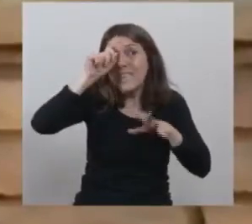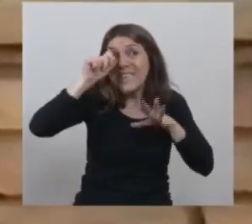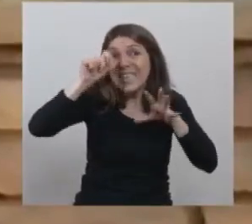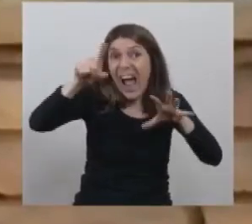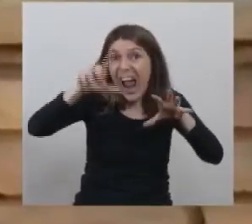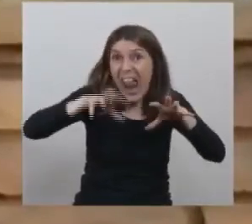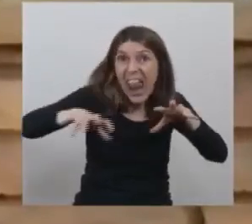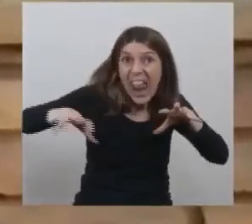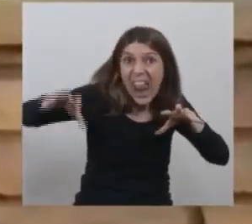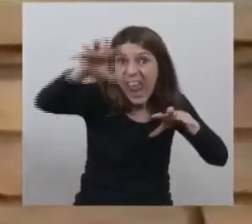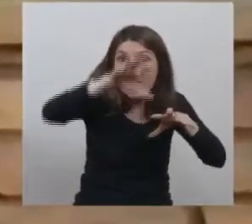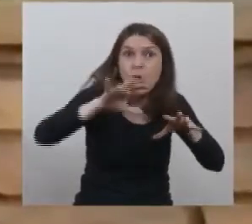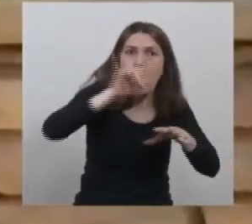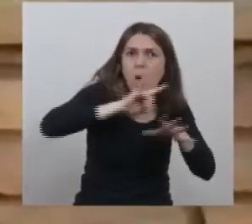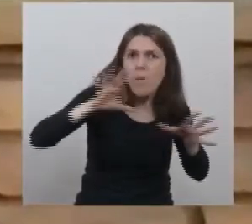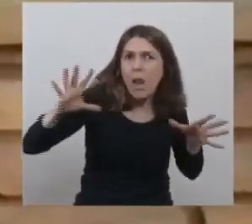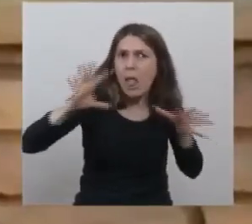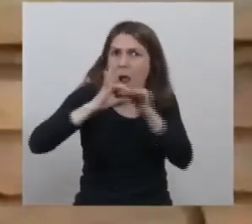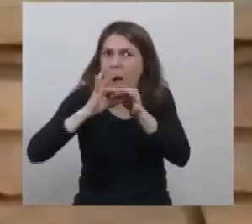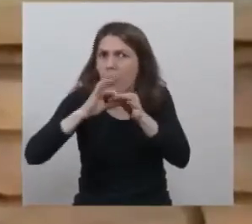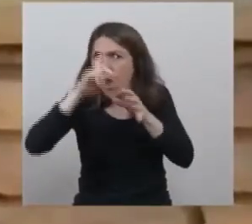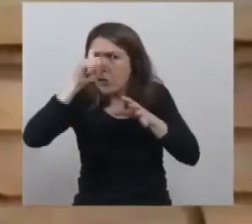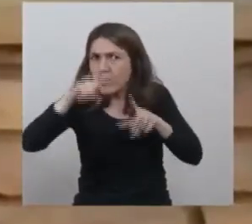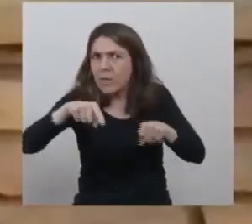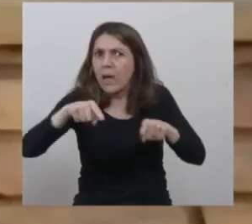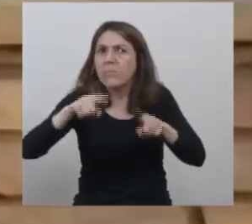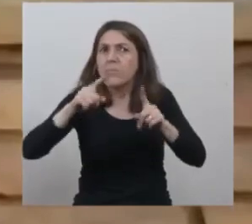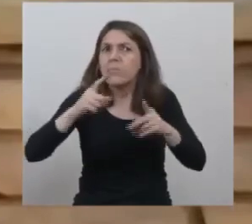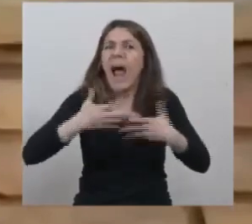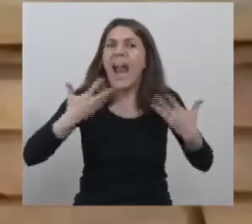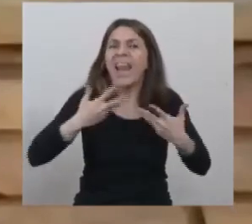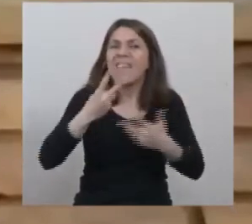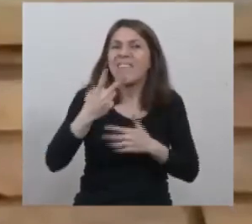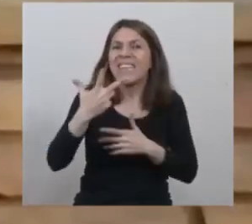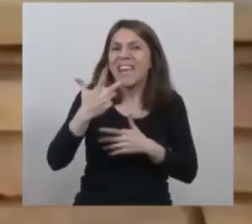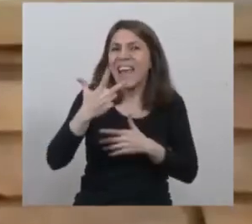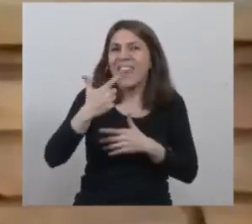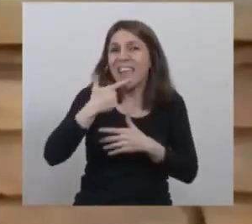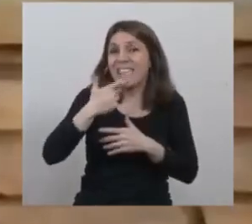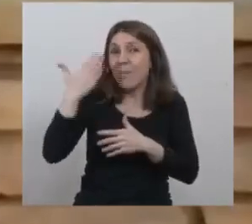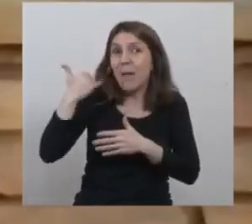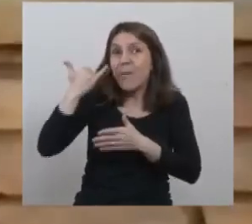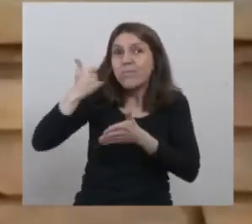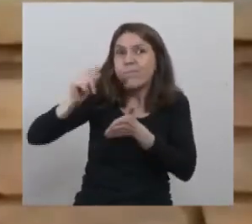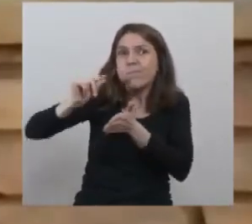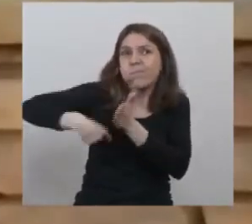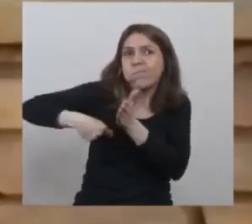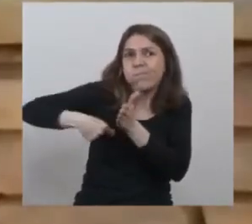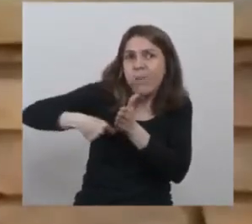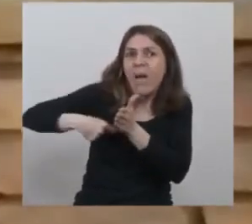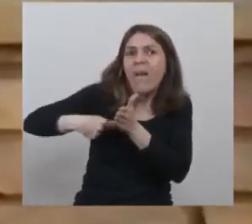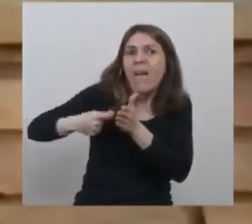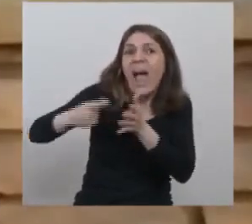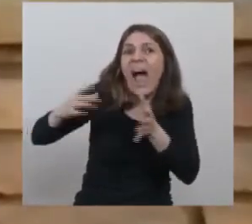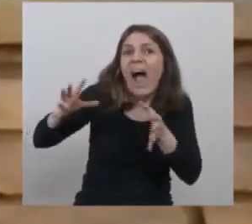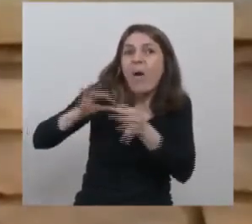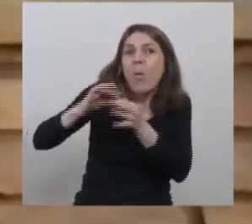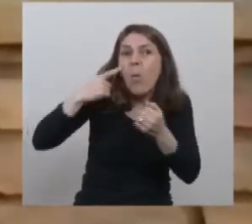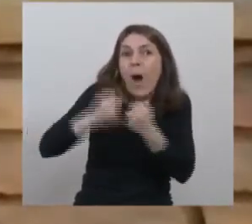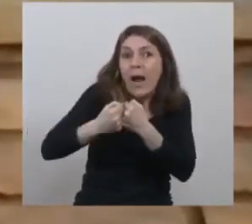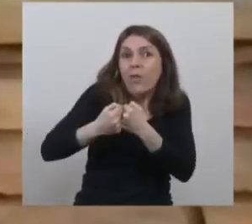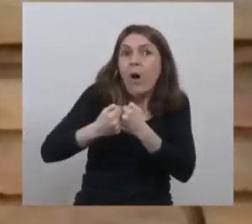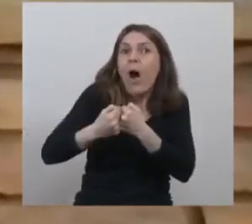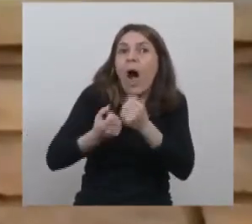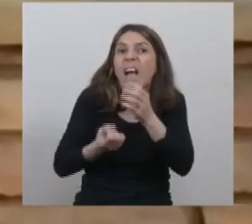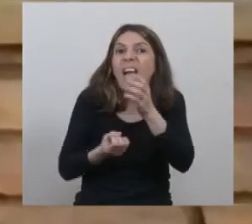firmamos, tuvimos la gran alegría de que el 23 de septiembre firmamos el acuerdo de creación de las redes de